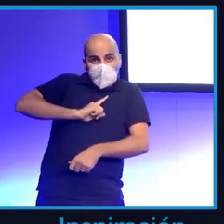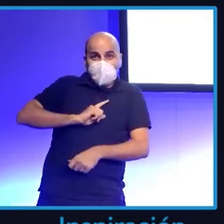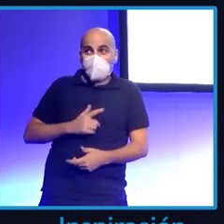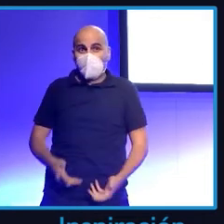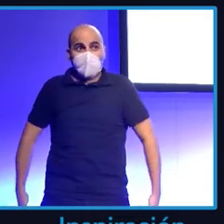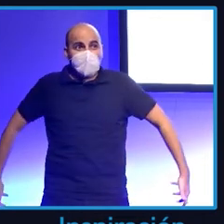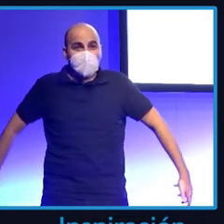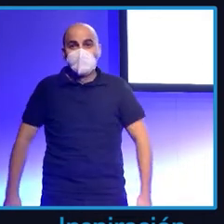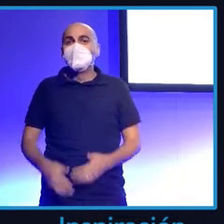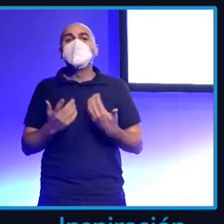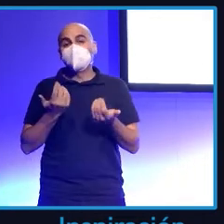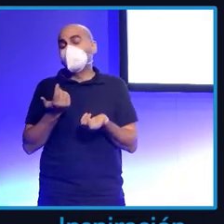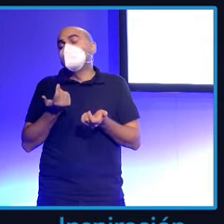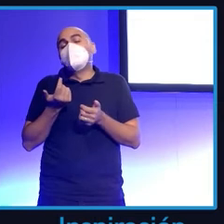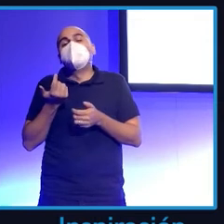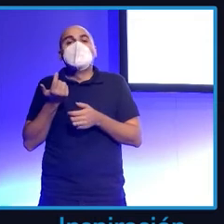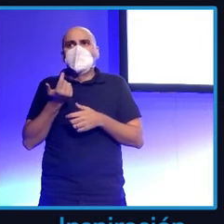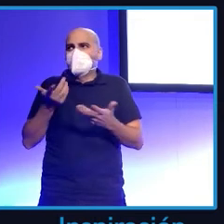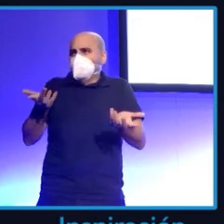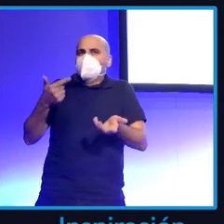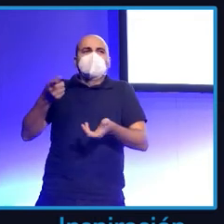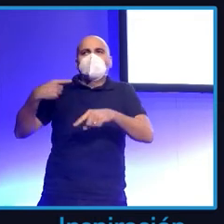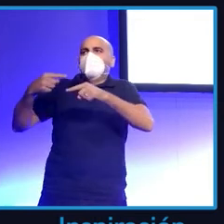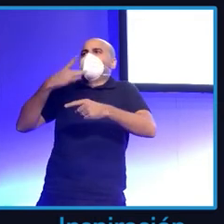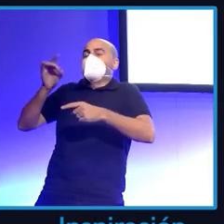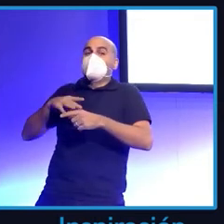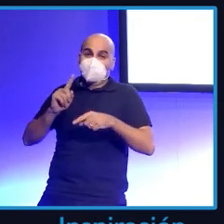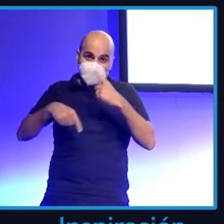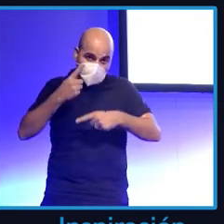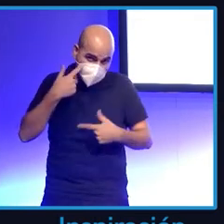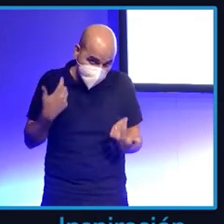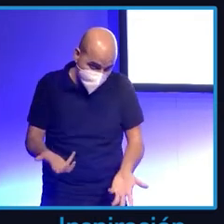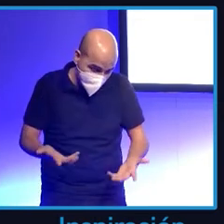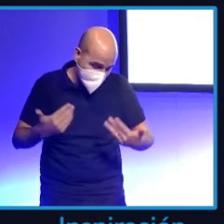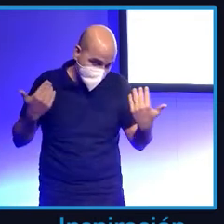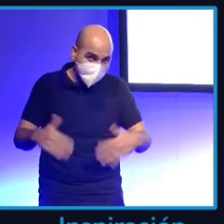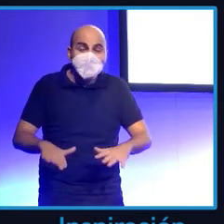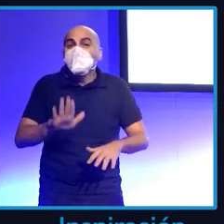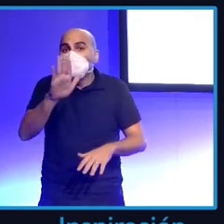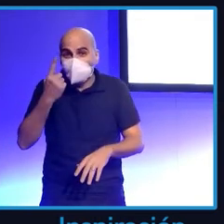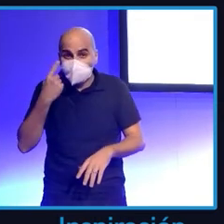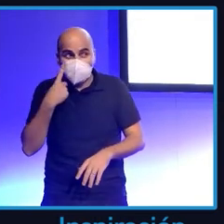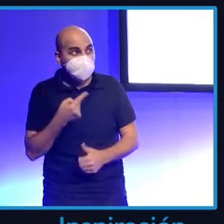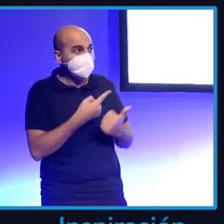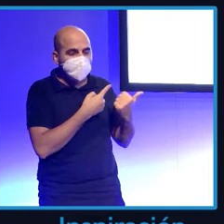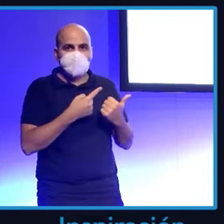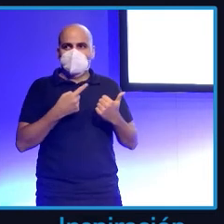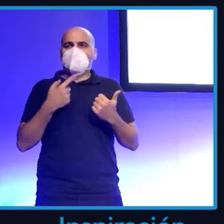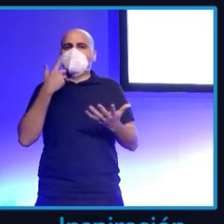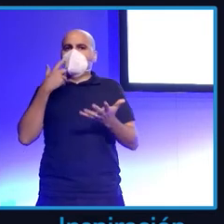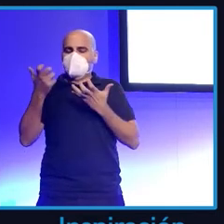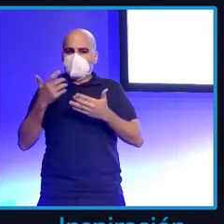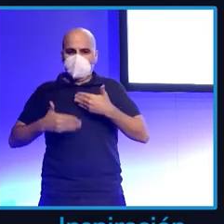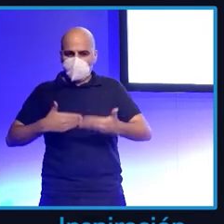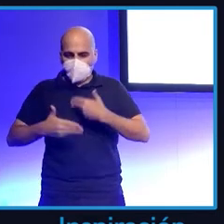manos de quién estábamos. Pero esto para mí fue un anticipo bastante importante de cuáles eran las fuentes que estaba manejando el comité de expertos